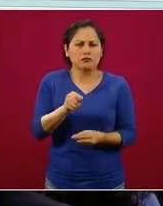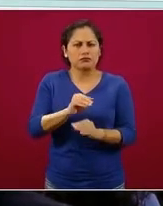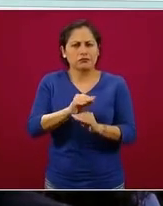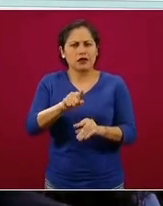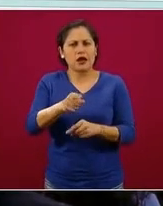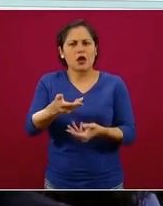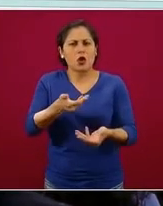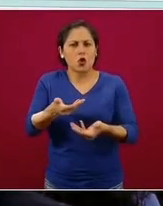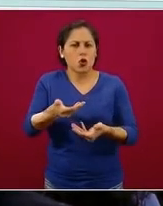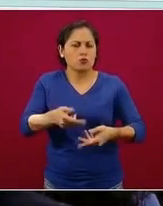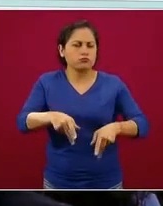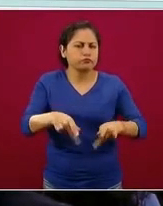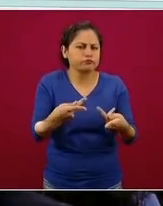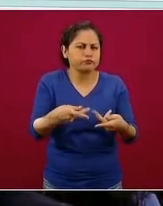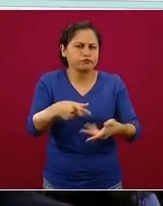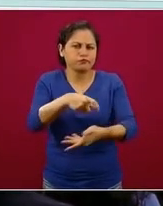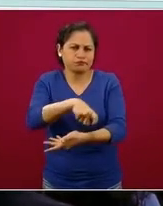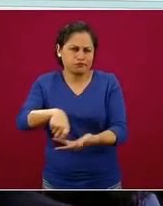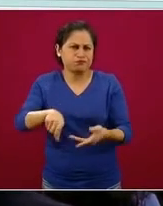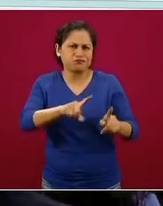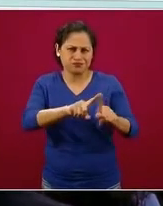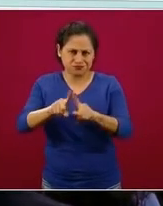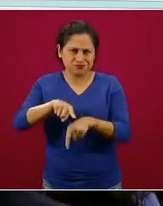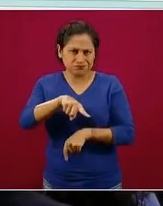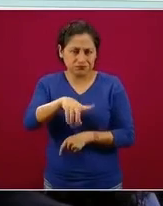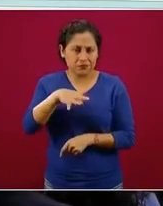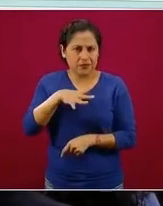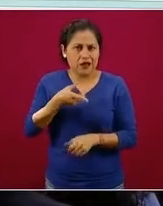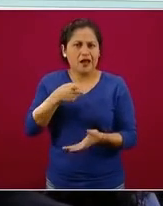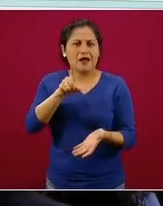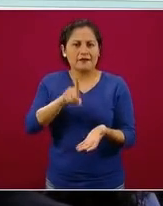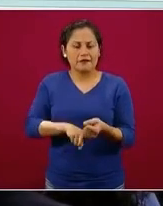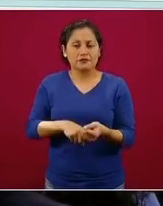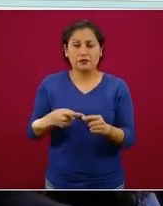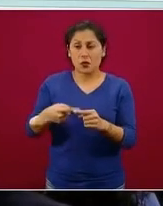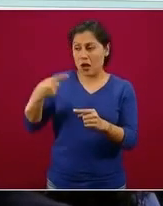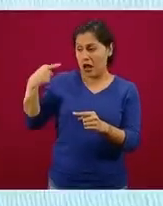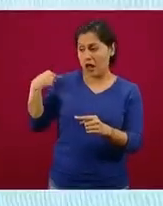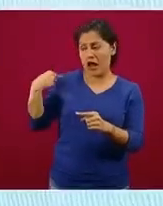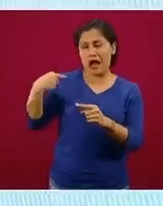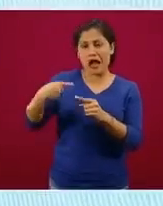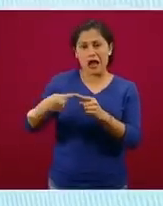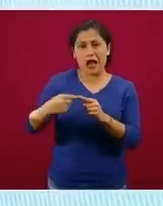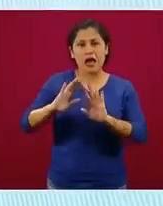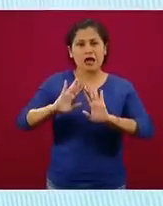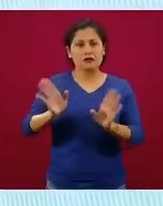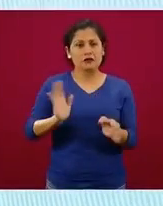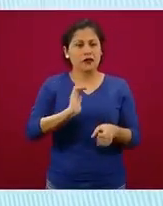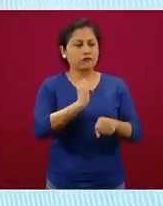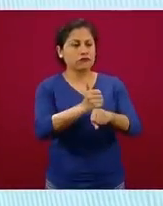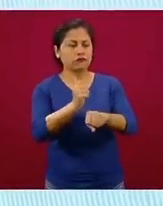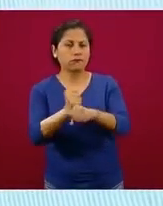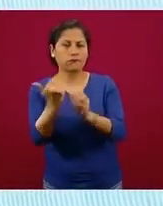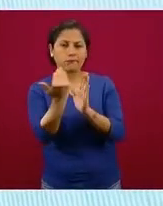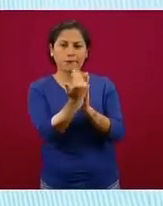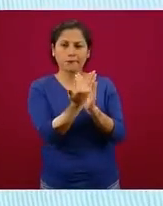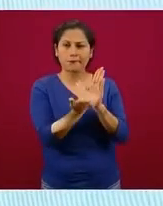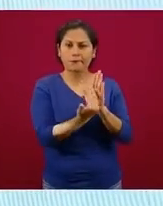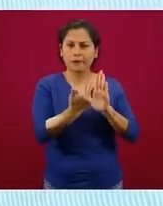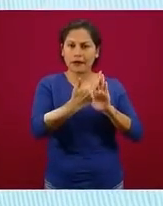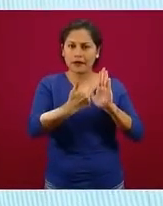comerciales. Y tenemos desarrollados desde hace varias semanas protocolos de seguridad sanitaria